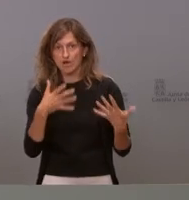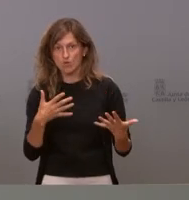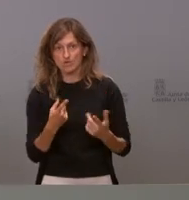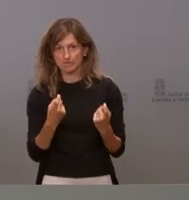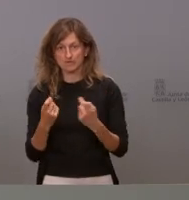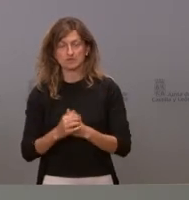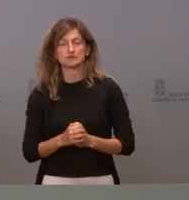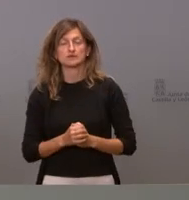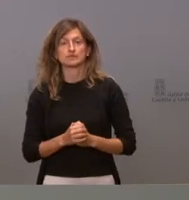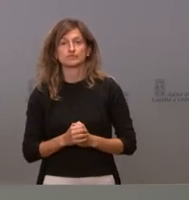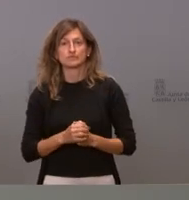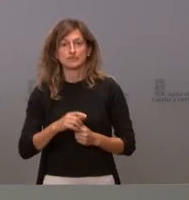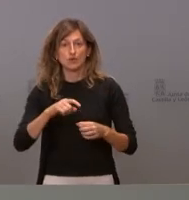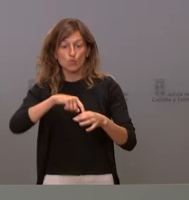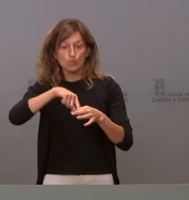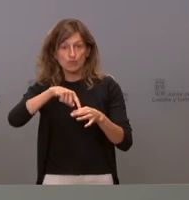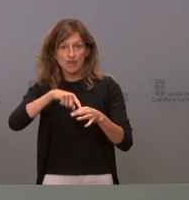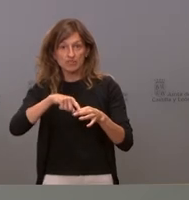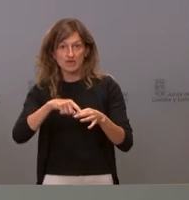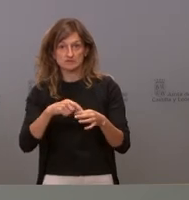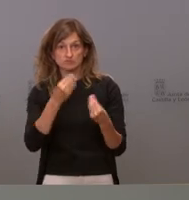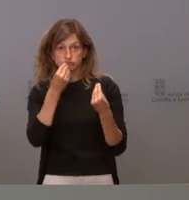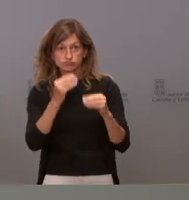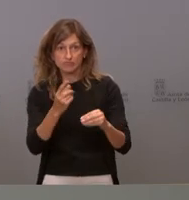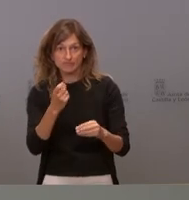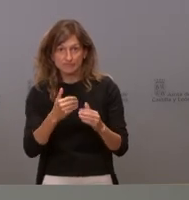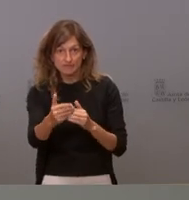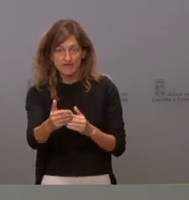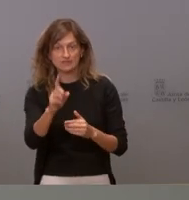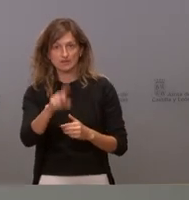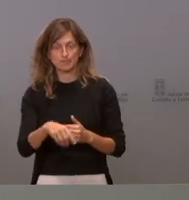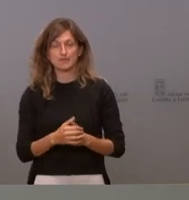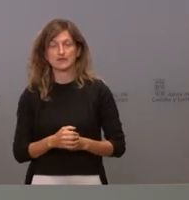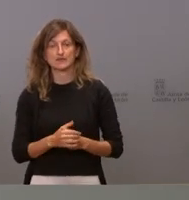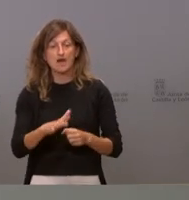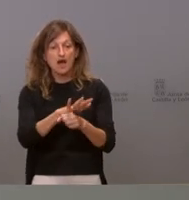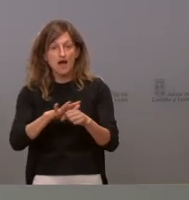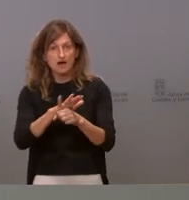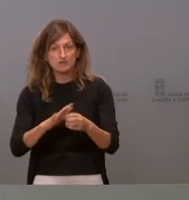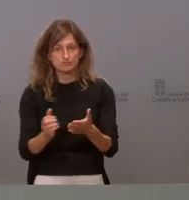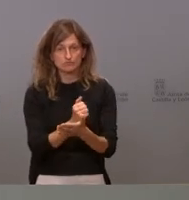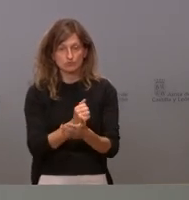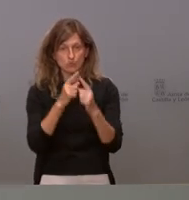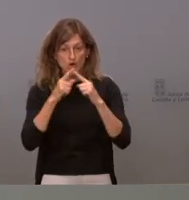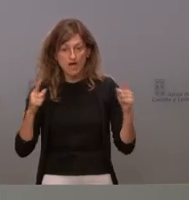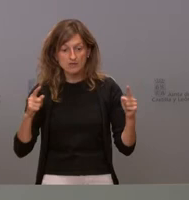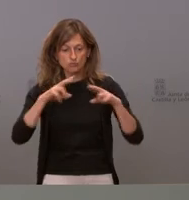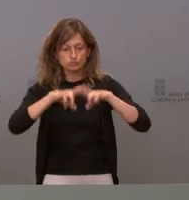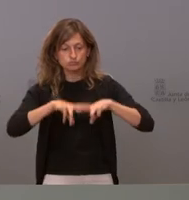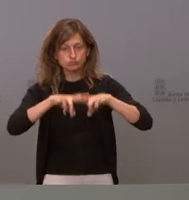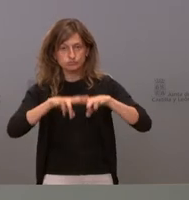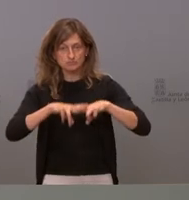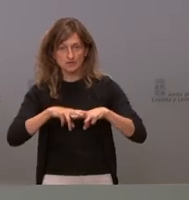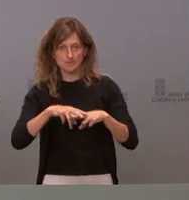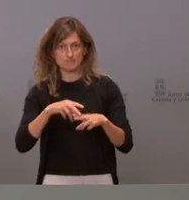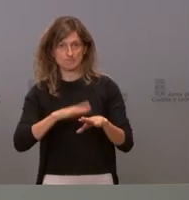teniendo en cuenta las vacantes que ya existen y las que se van a producir y todas las áreas tienen que valorar anualmente aquellos cupos